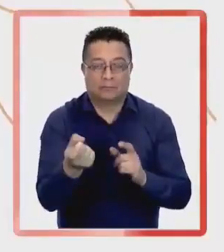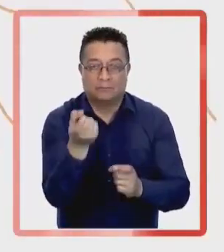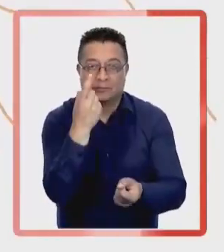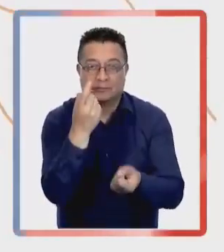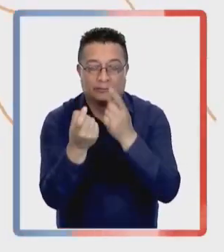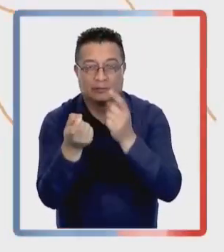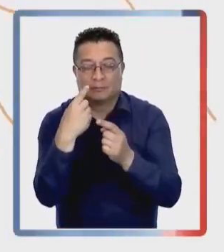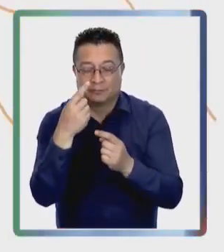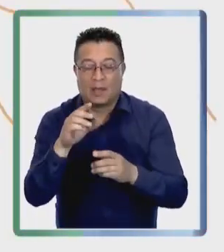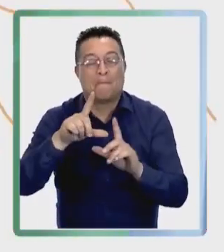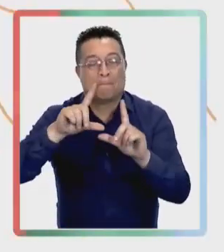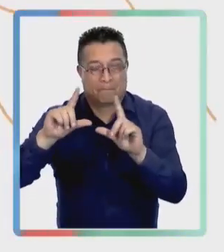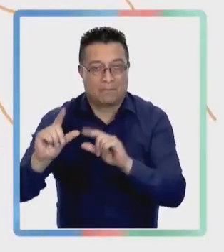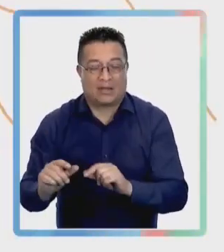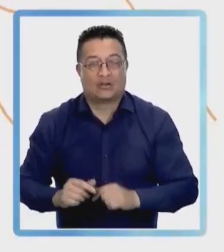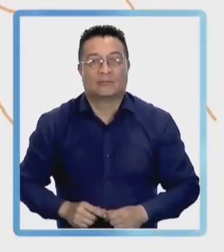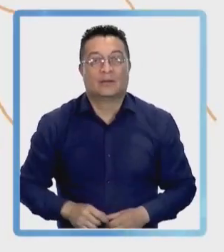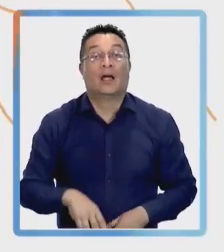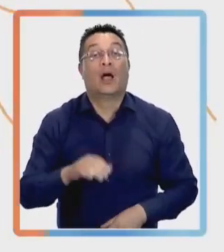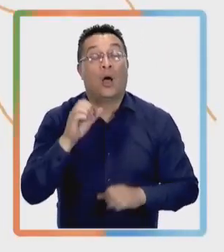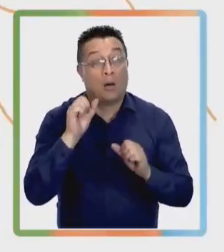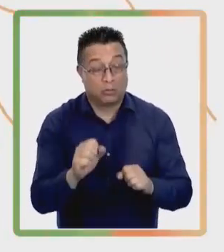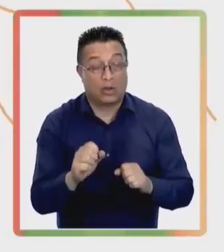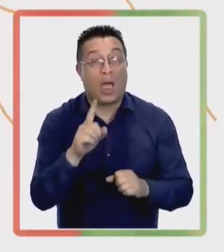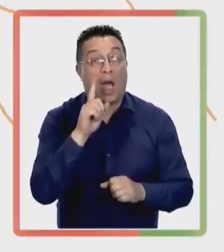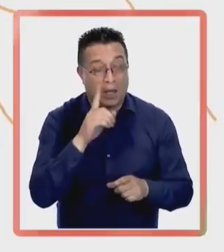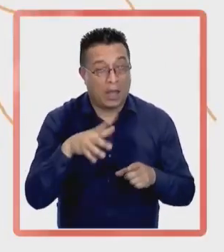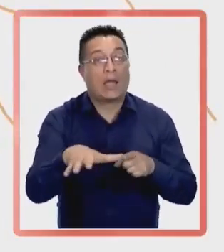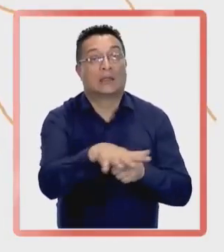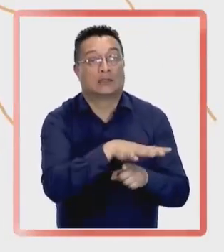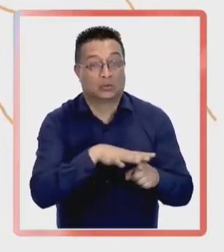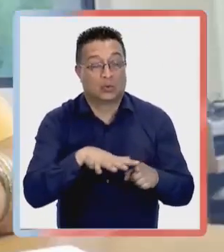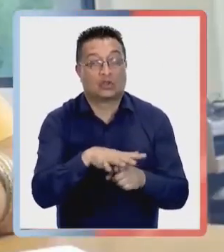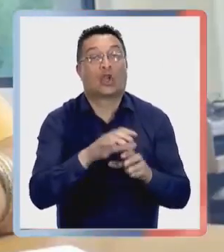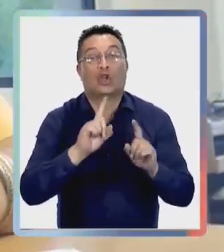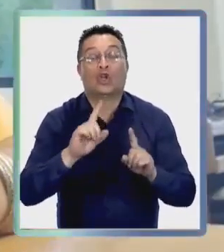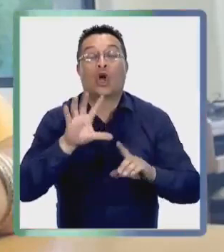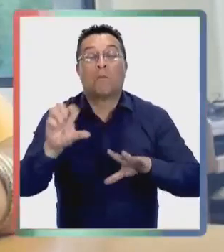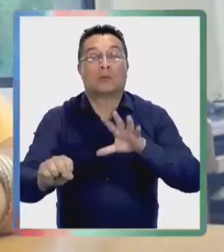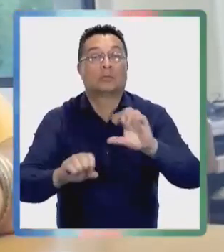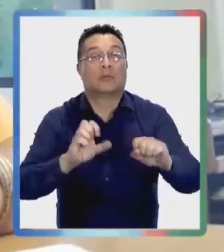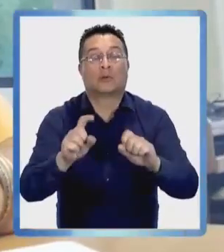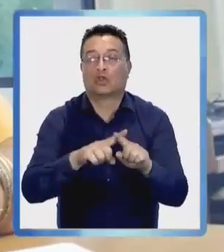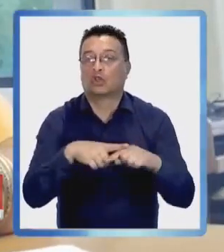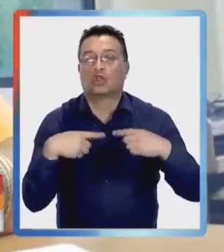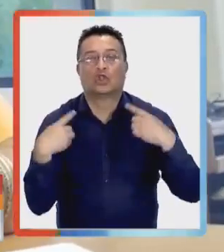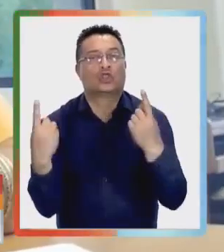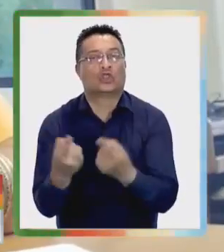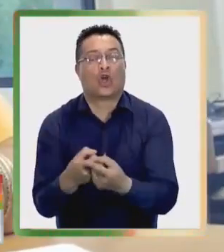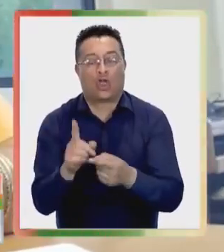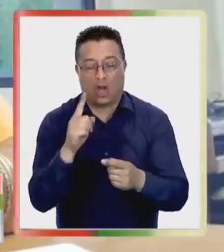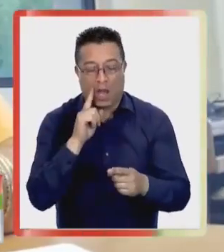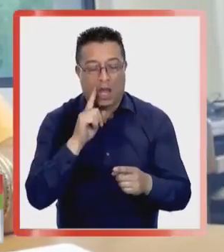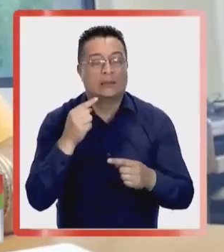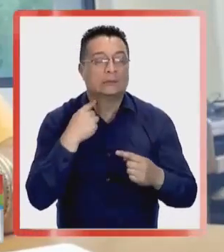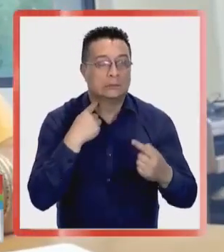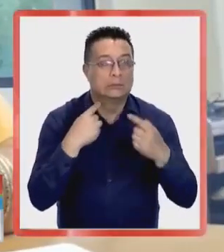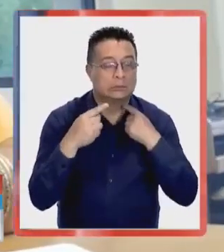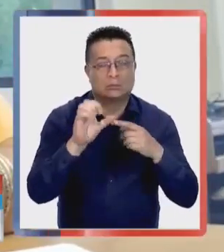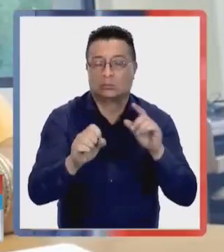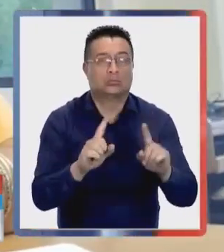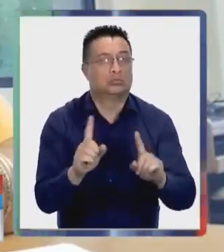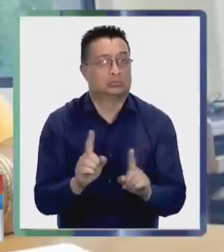test de PCR y de antígenos. Podemos estar en una situación de no pesquisar todos los casos que se están produciendo.